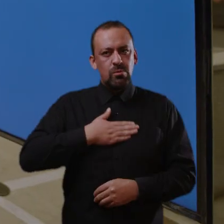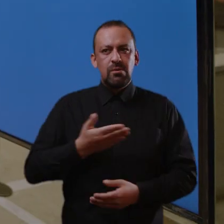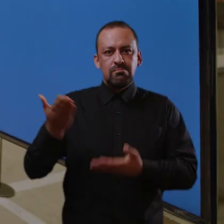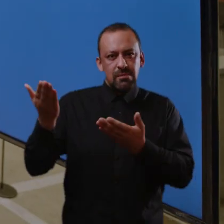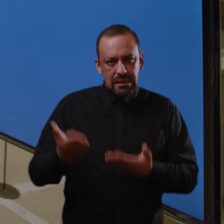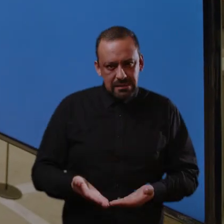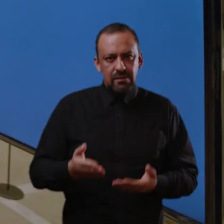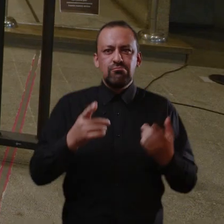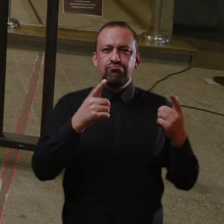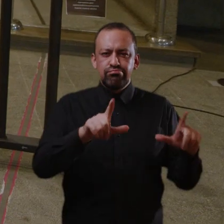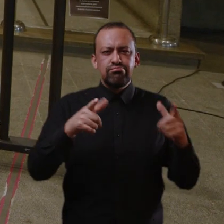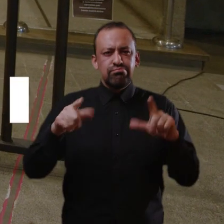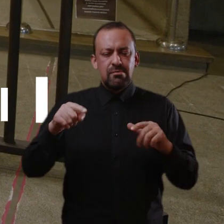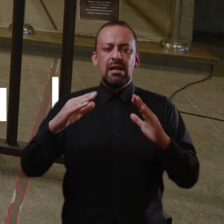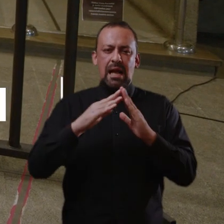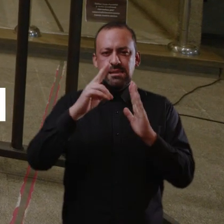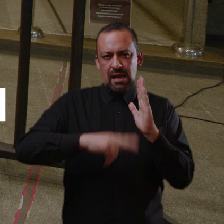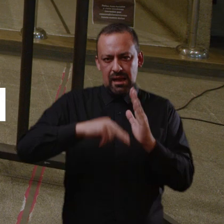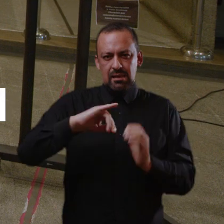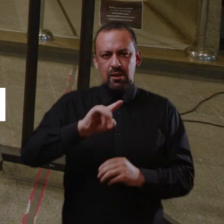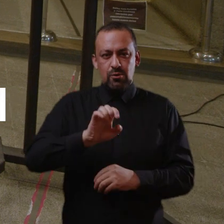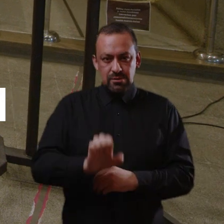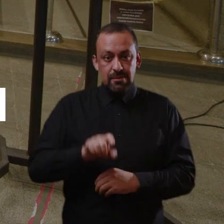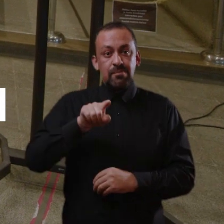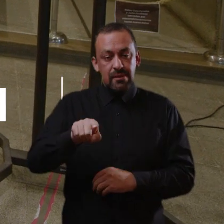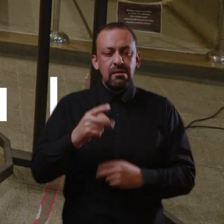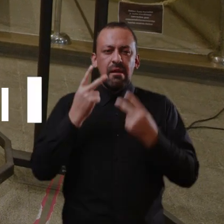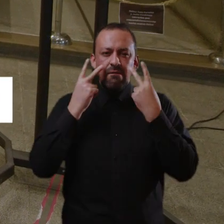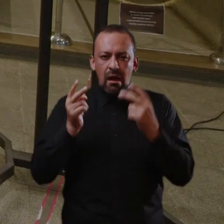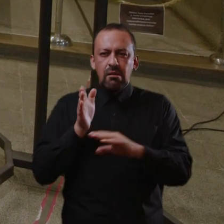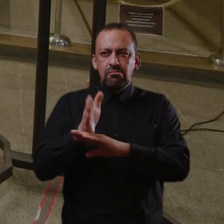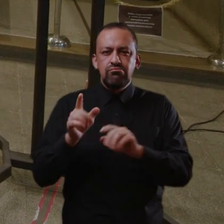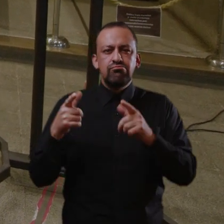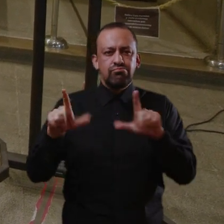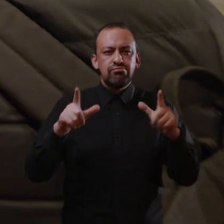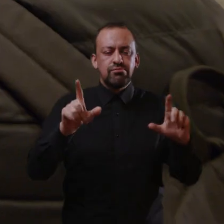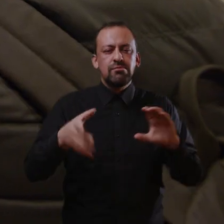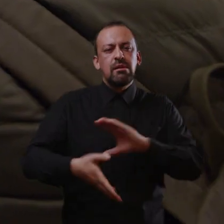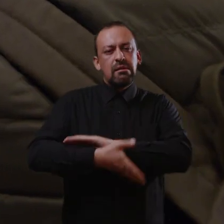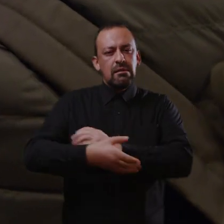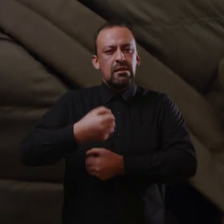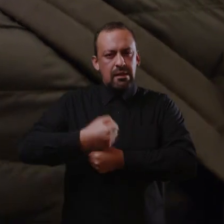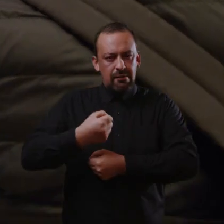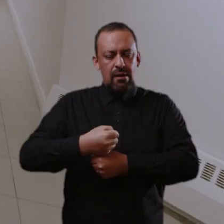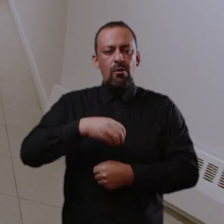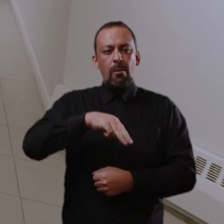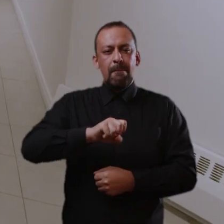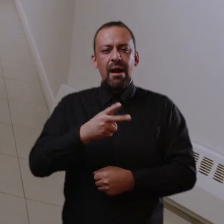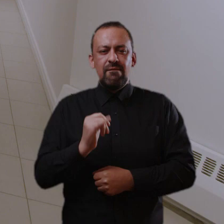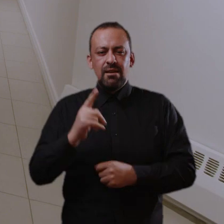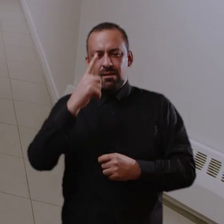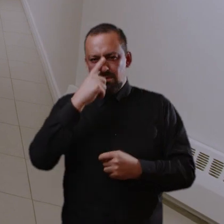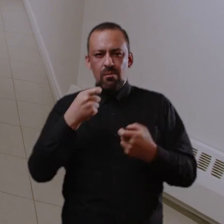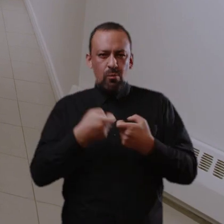Concepción estamos muy contentos de recibir en la Casa del Arte José Clemente Orozco esta itinerancia en una articulación que hemos